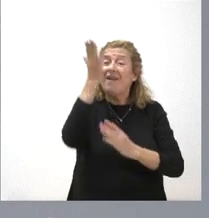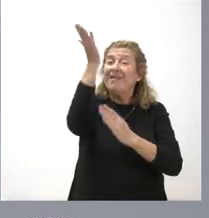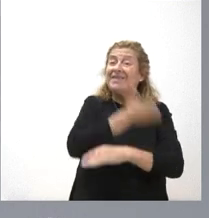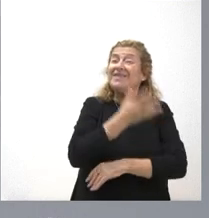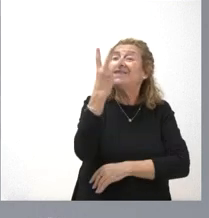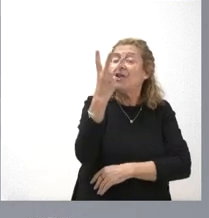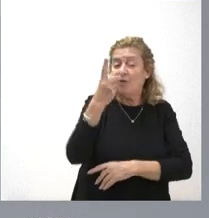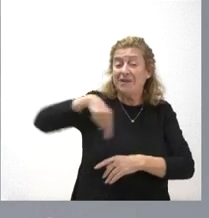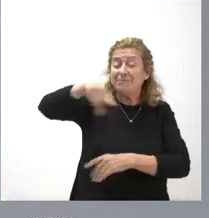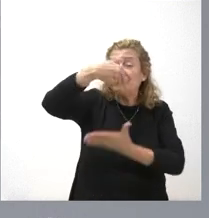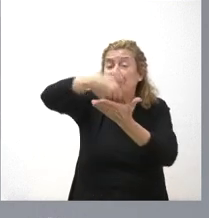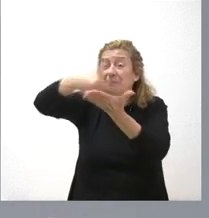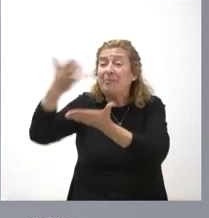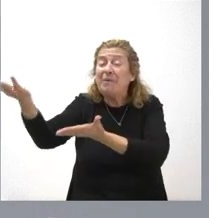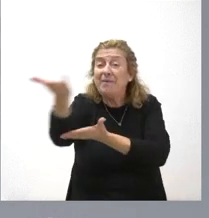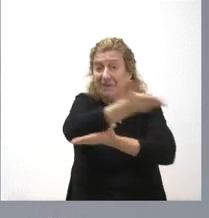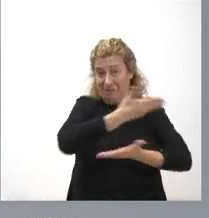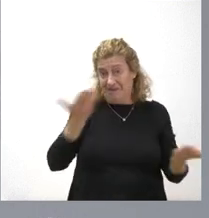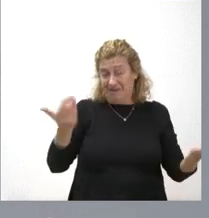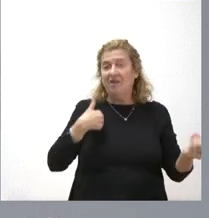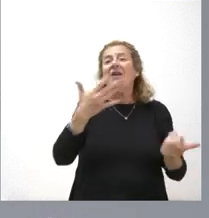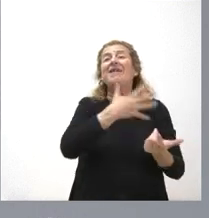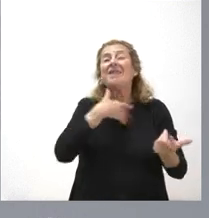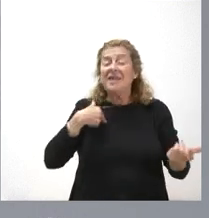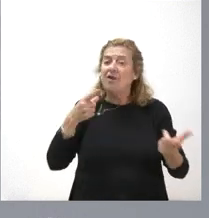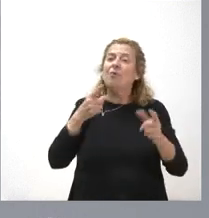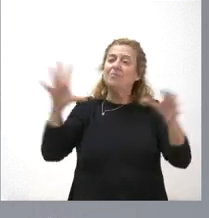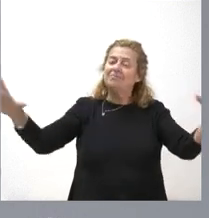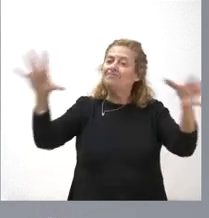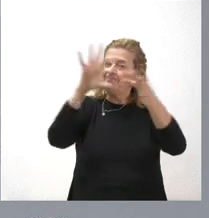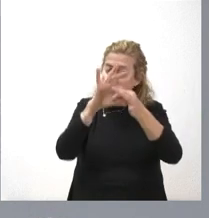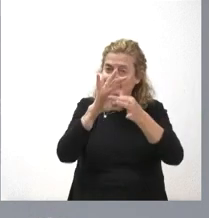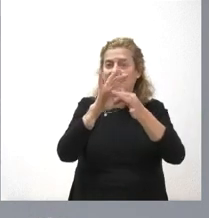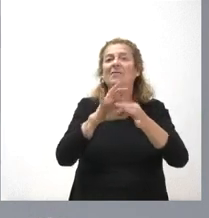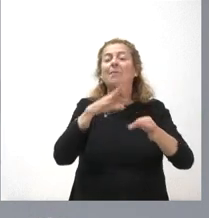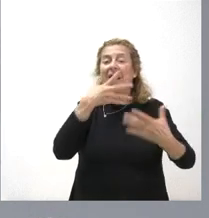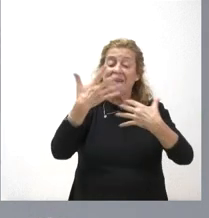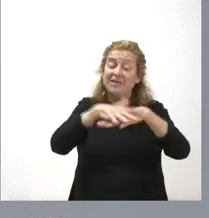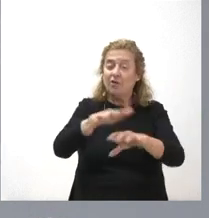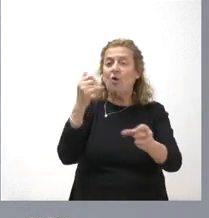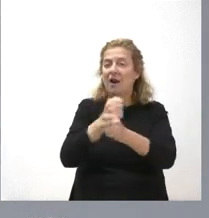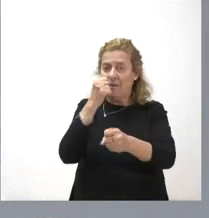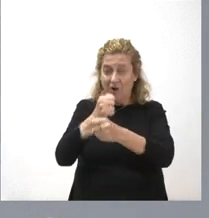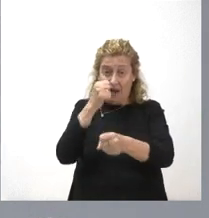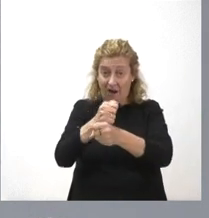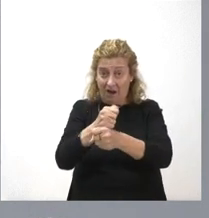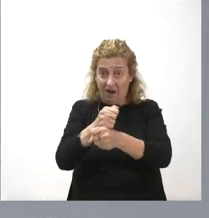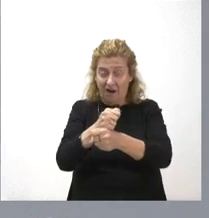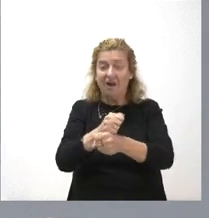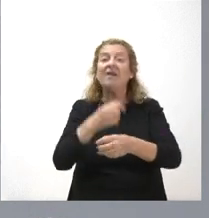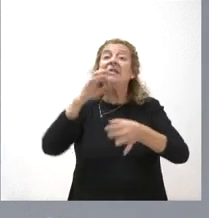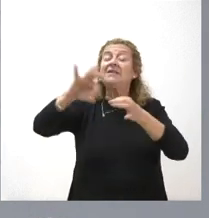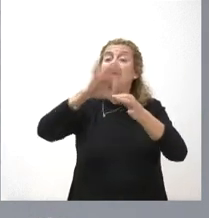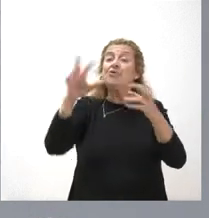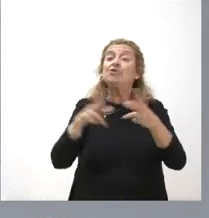los solicitantes. Queremos que vaya vinculado a la inserción laboral. Los servicios